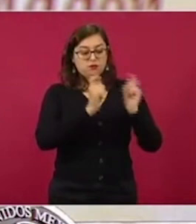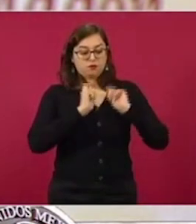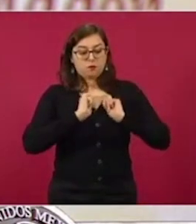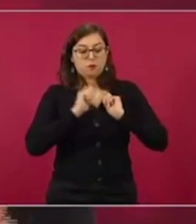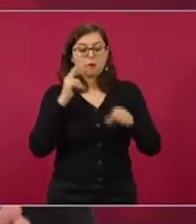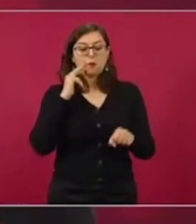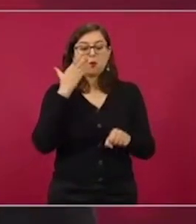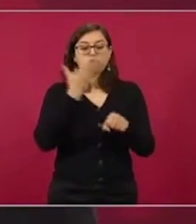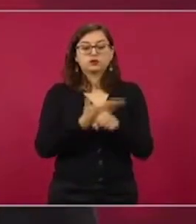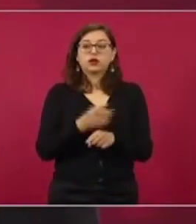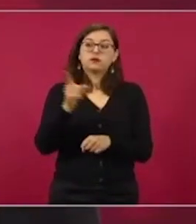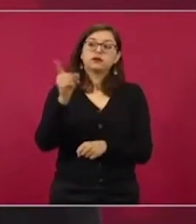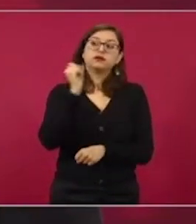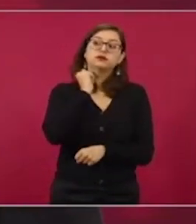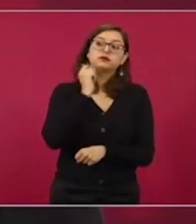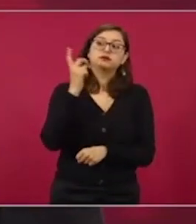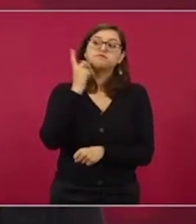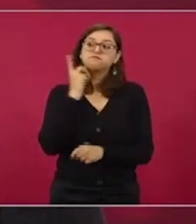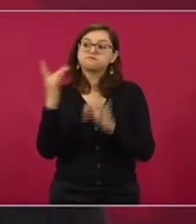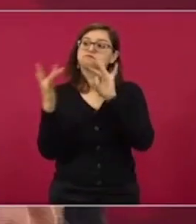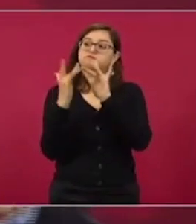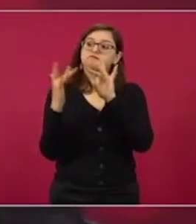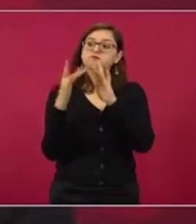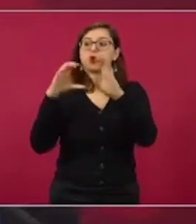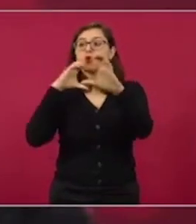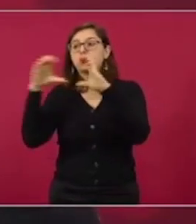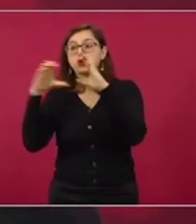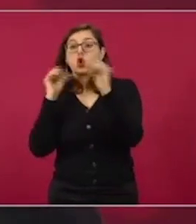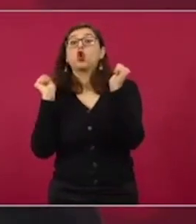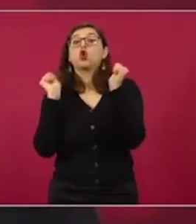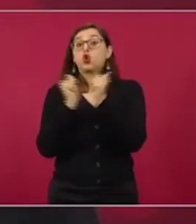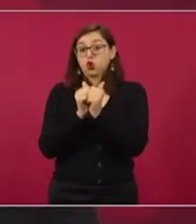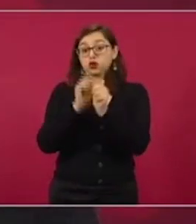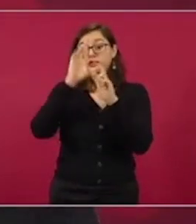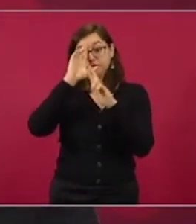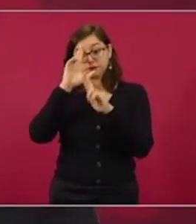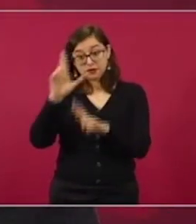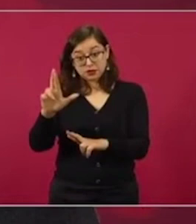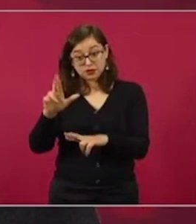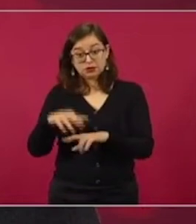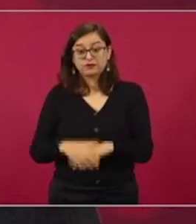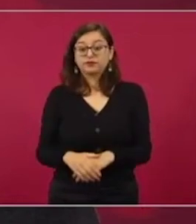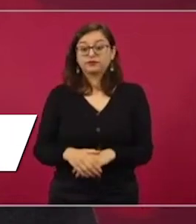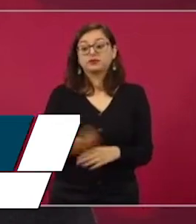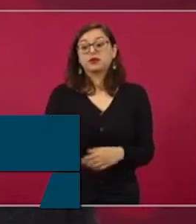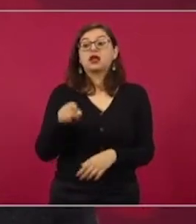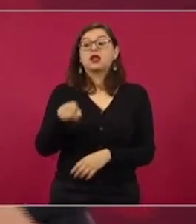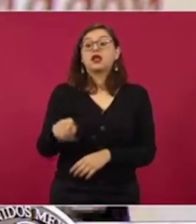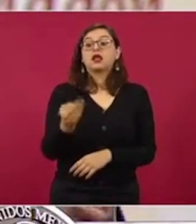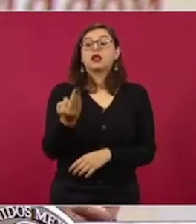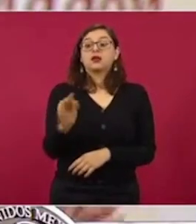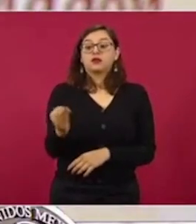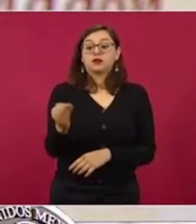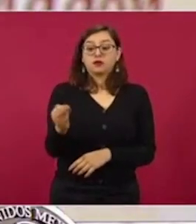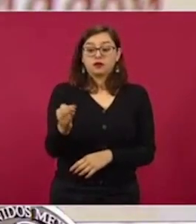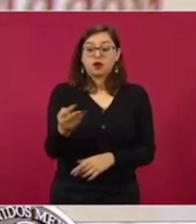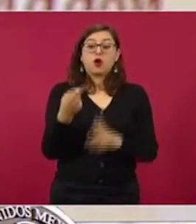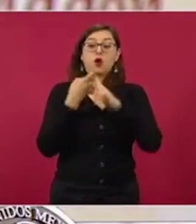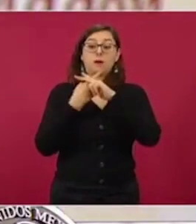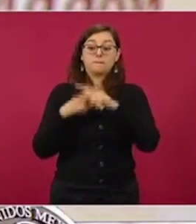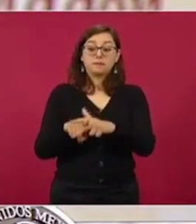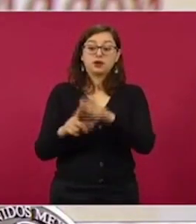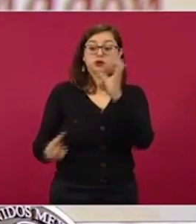ambas cámaras, así lo hemos venido haciendo. Ahora inicia en febrero, el primer de febrero, el nuevo